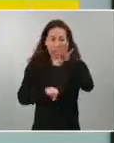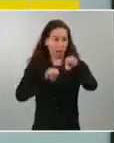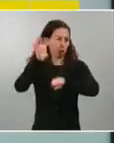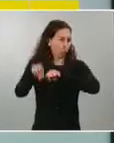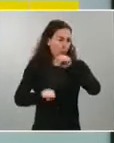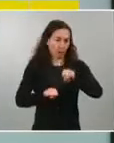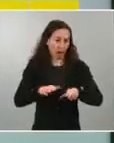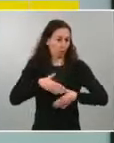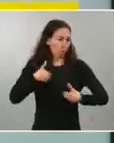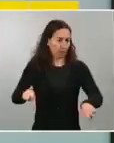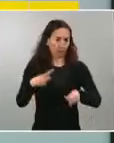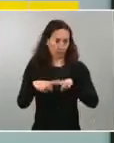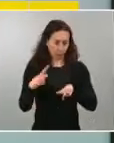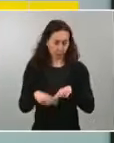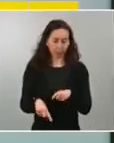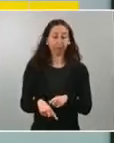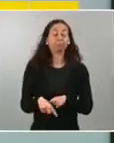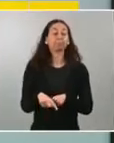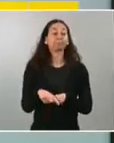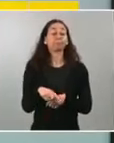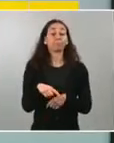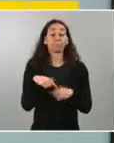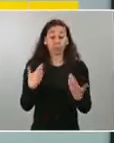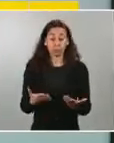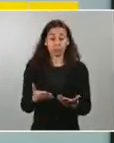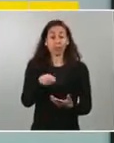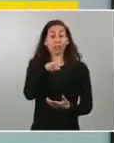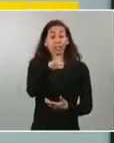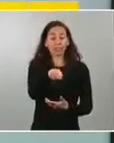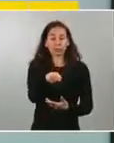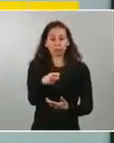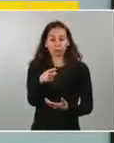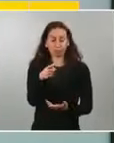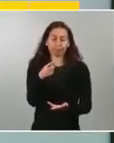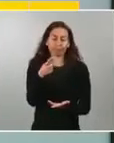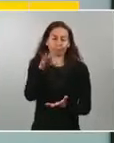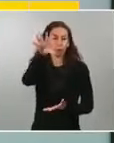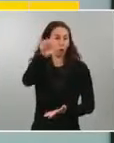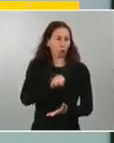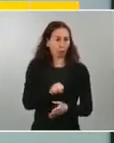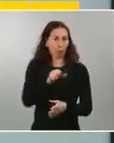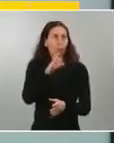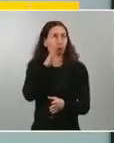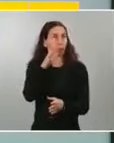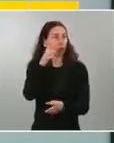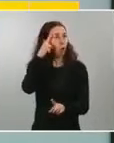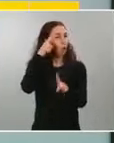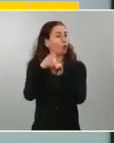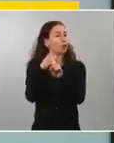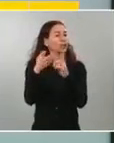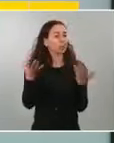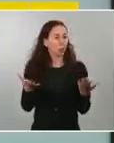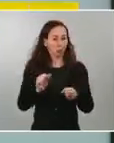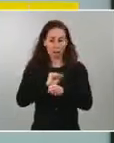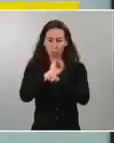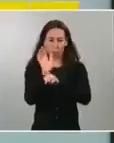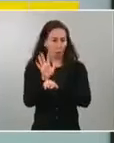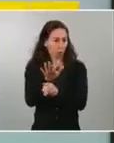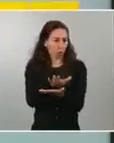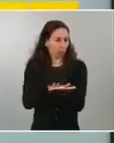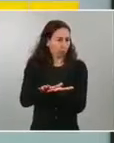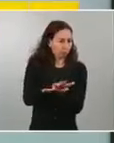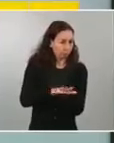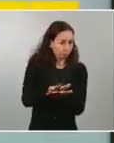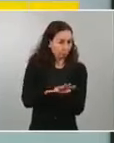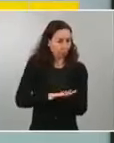que es necesario para hacer frente a la infección del COVID-19. Estas empresas pueden ser bien nacionales o bien, en